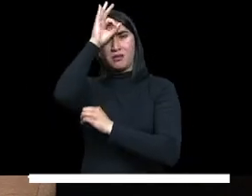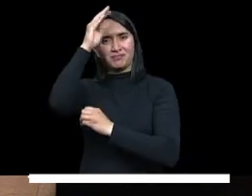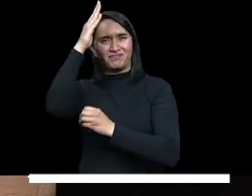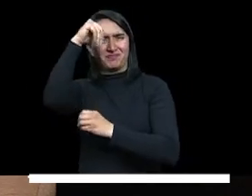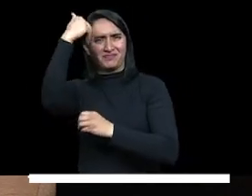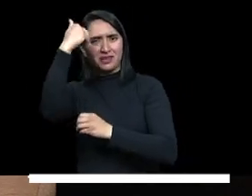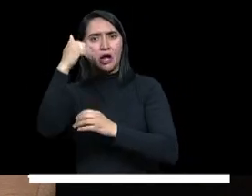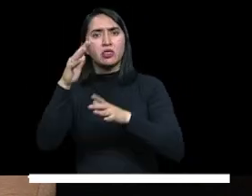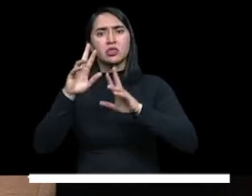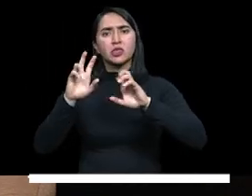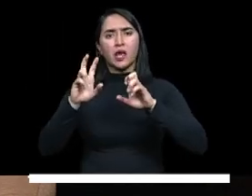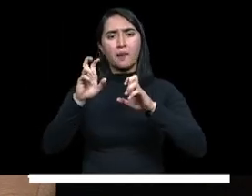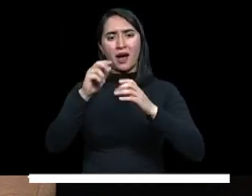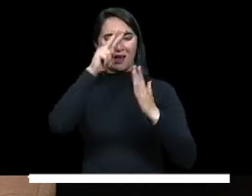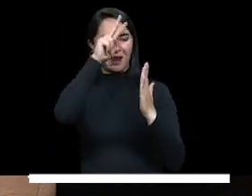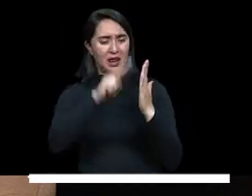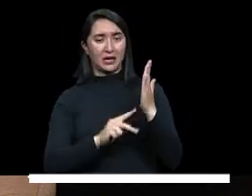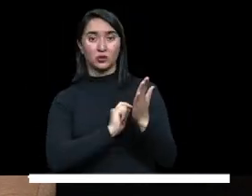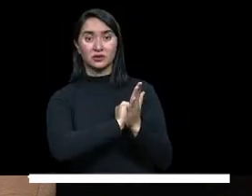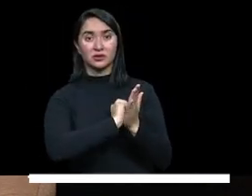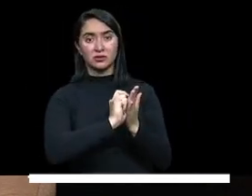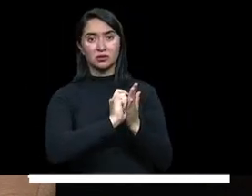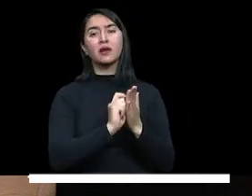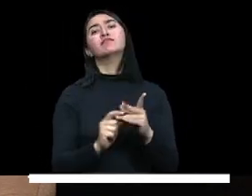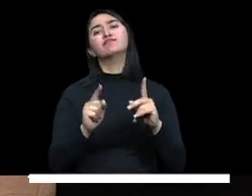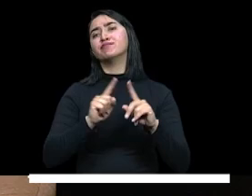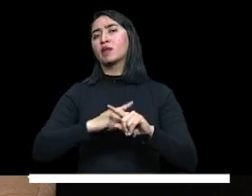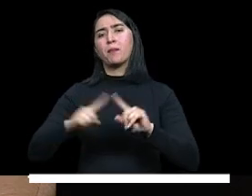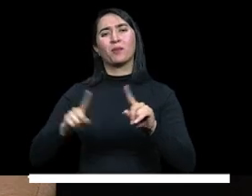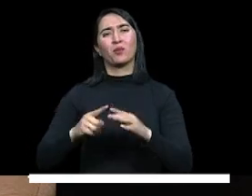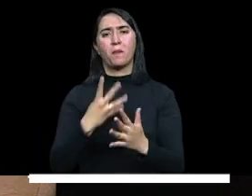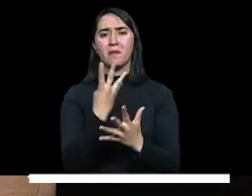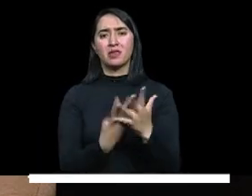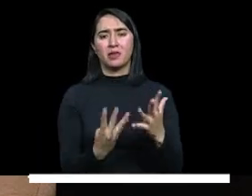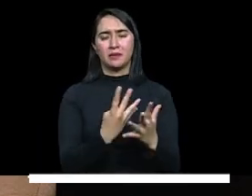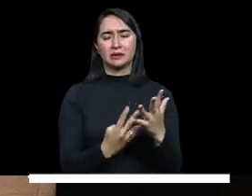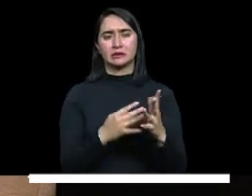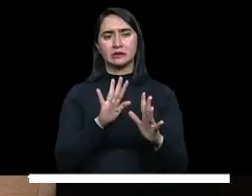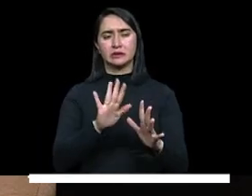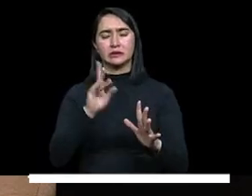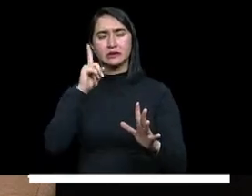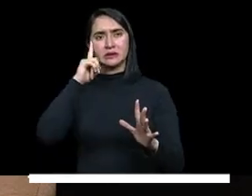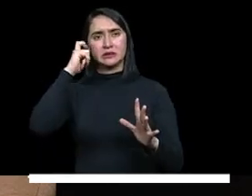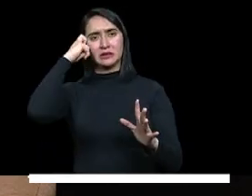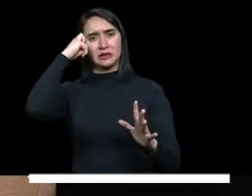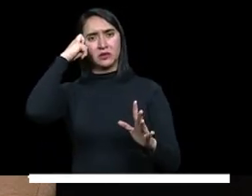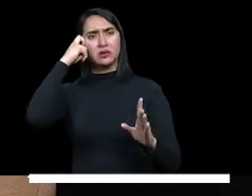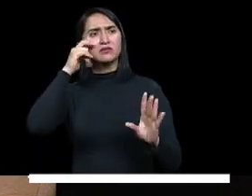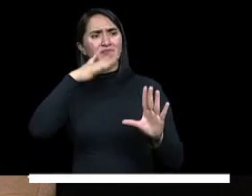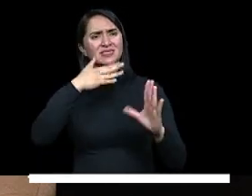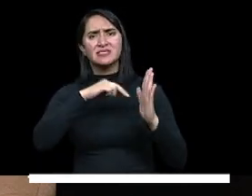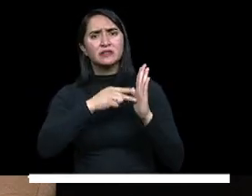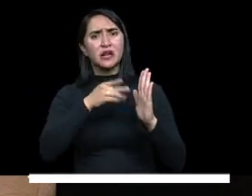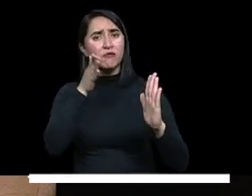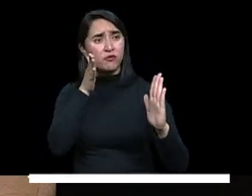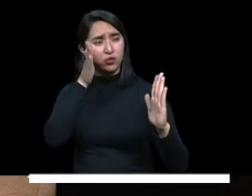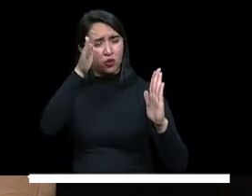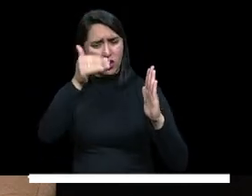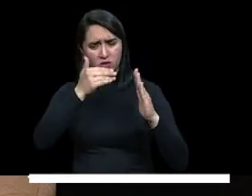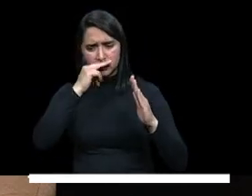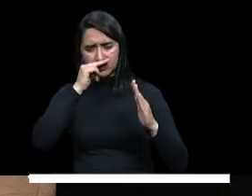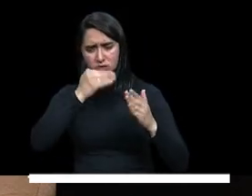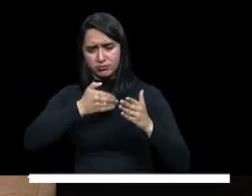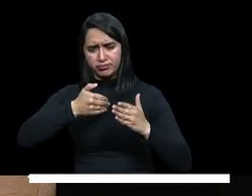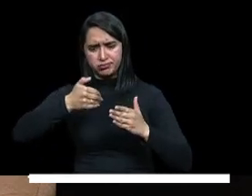matemáticas. Eso es un reto inmenso que se ve reflejado directamente en la falta de empleo cuando sean mayores y se va